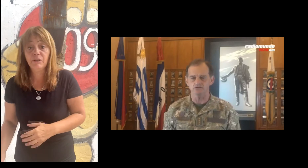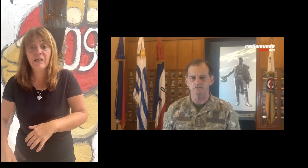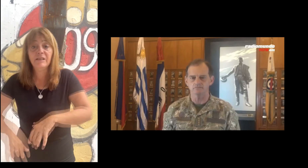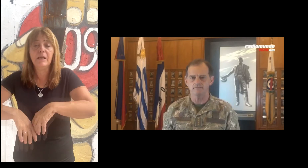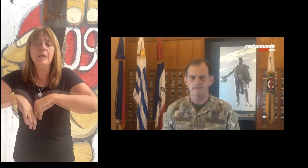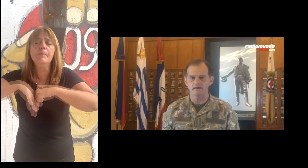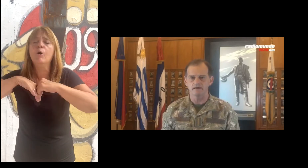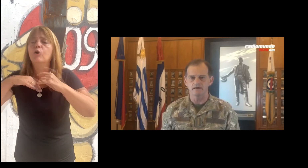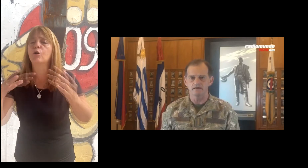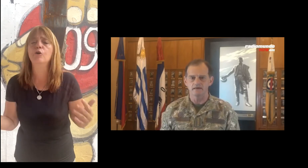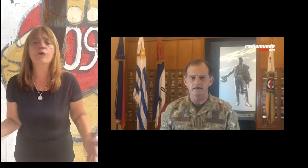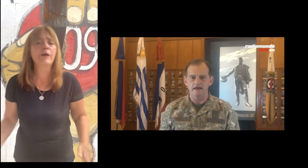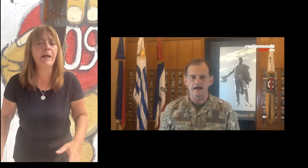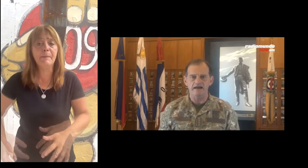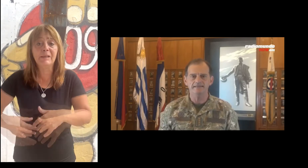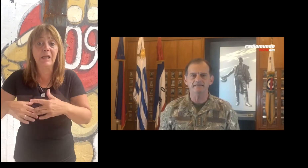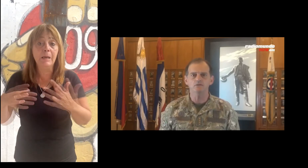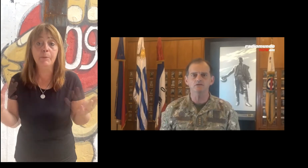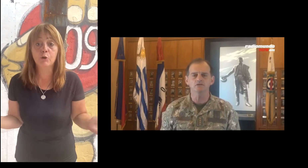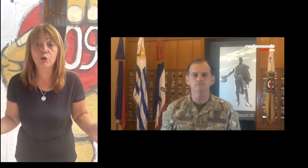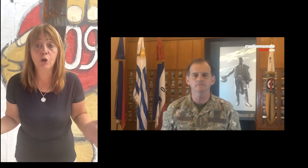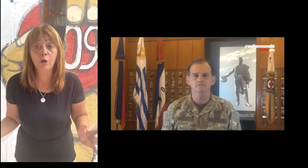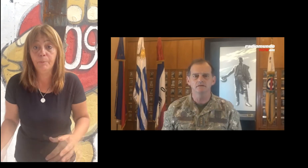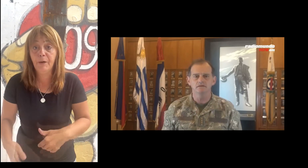a quien es director de ACE,